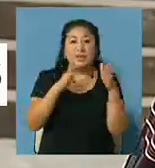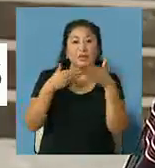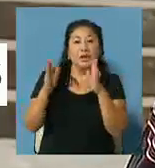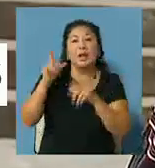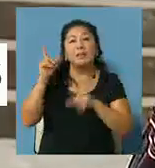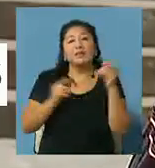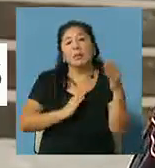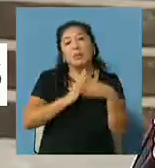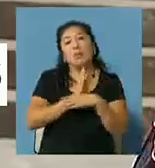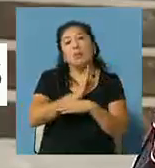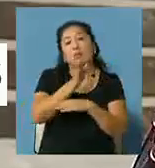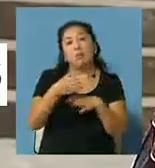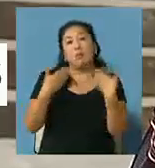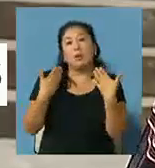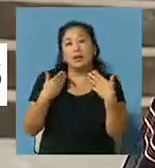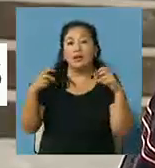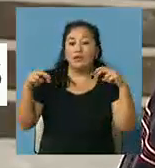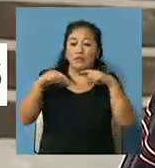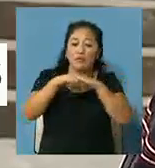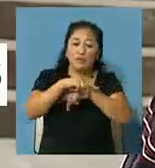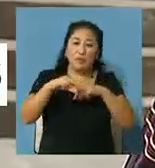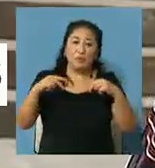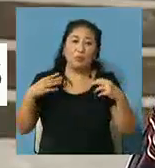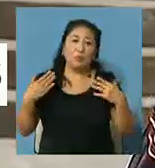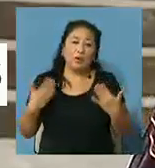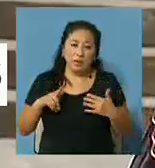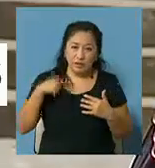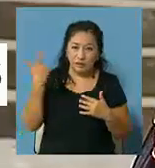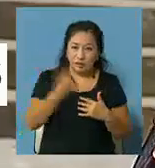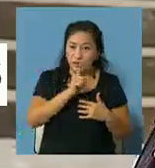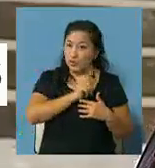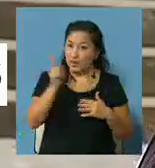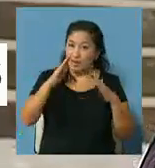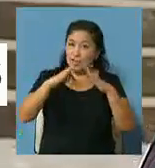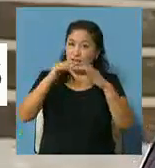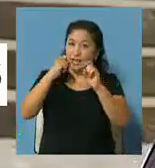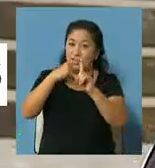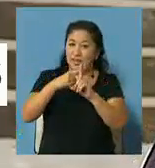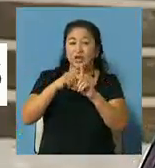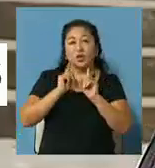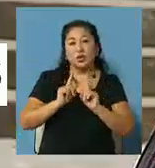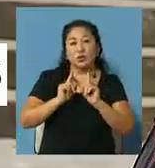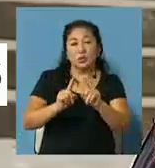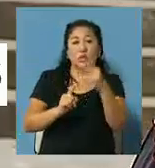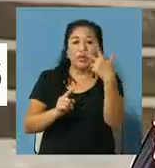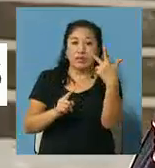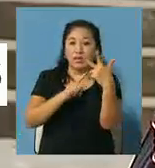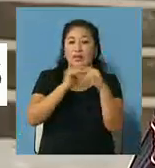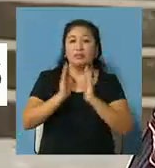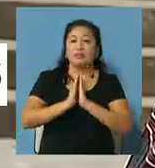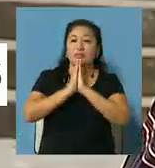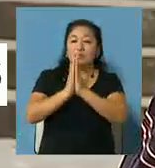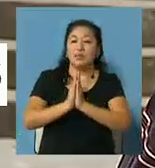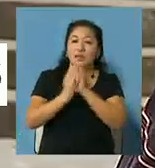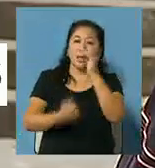la gente va a poder ir porque hay una libre circulación nosotros acá en la Catedral vamos a conservar las 3 misas a la